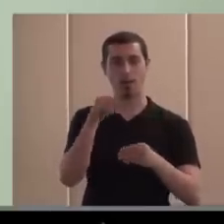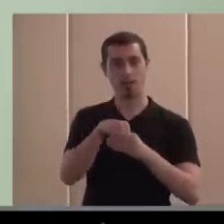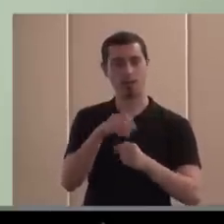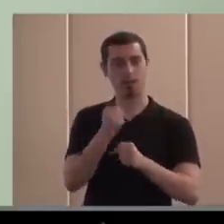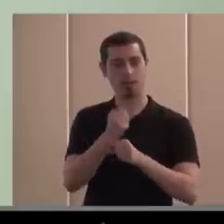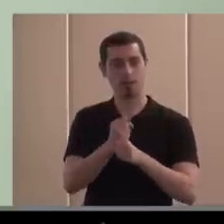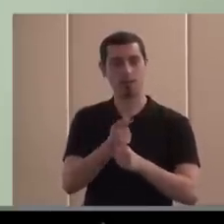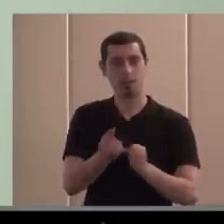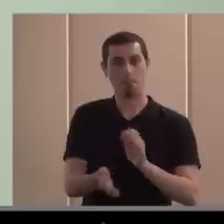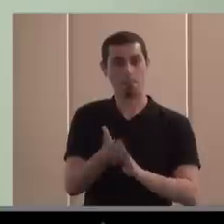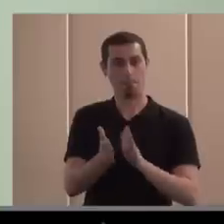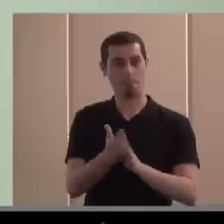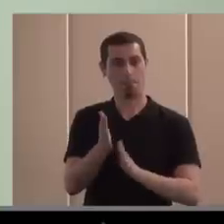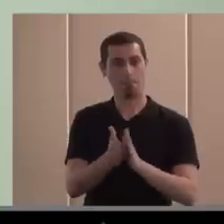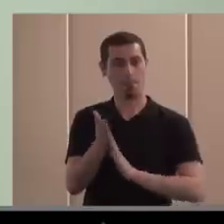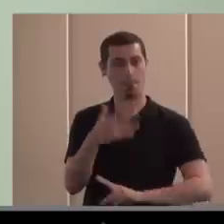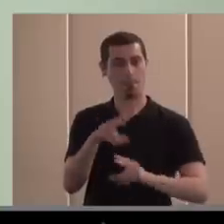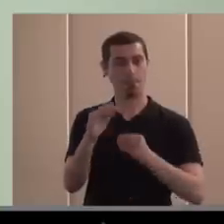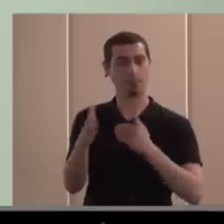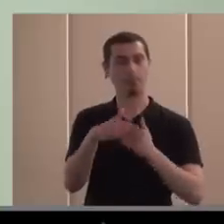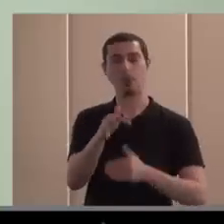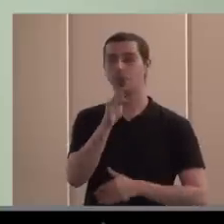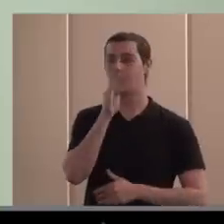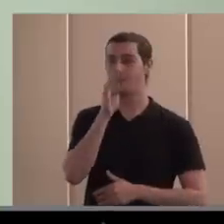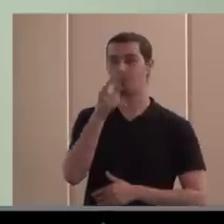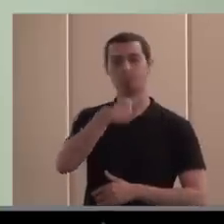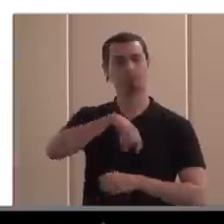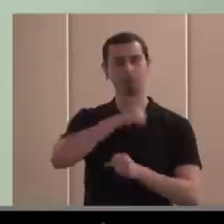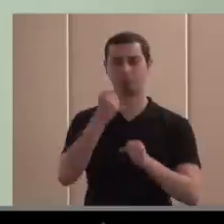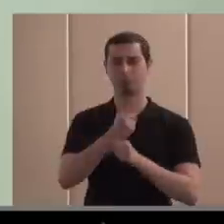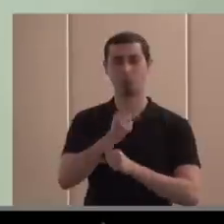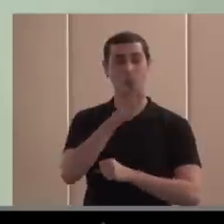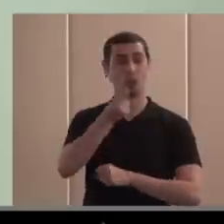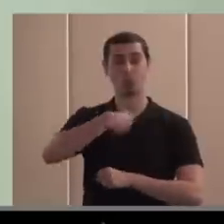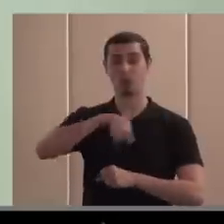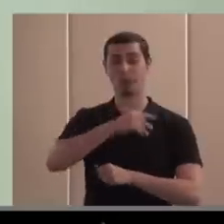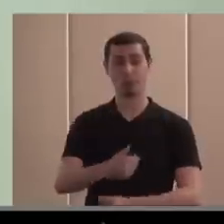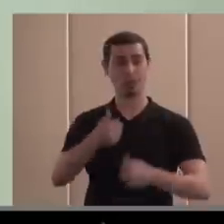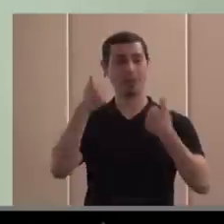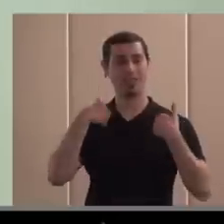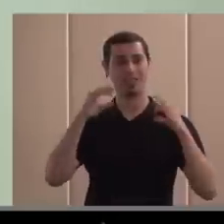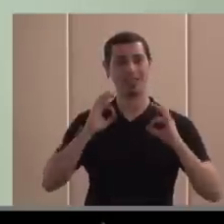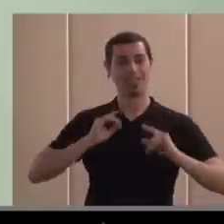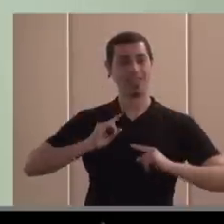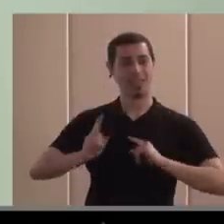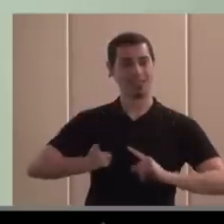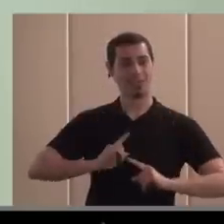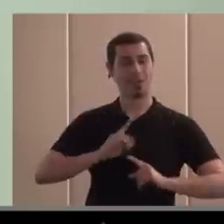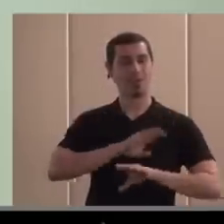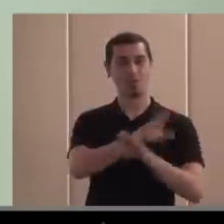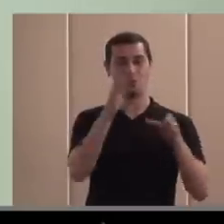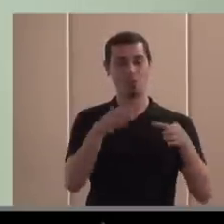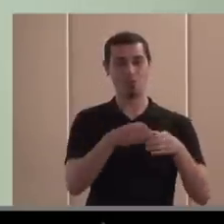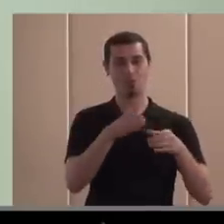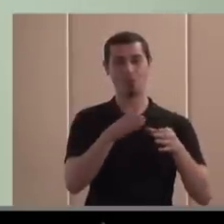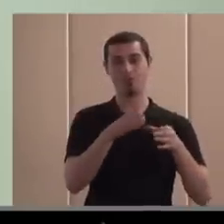Creo que es una labor y una obligación de los que tenemos cierta responsabilidad directiva en el mundo asociativo de la discapacidad, de